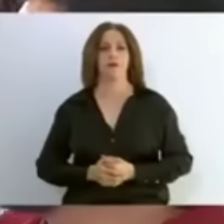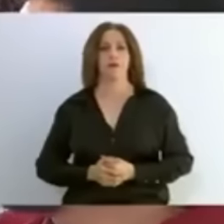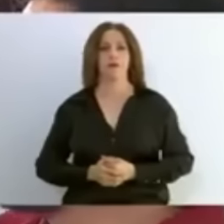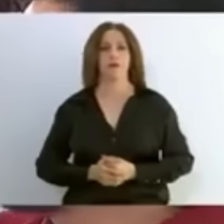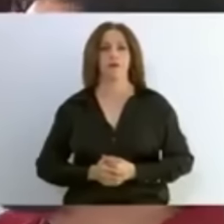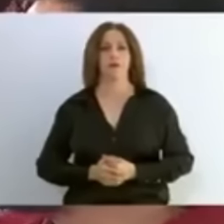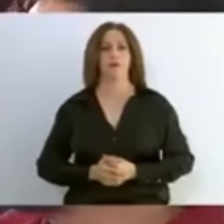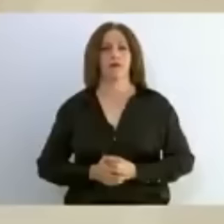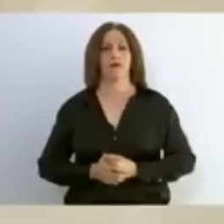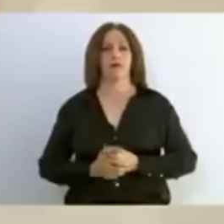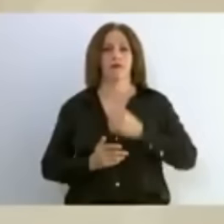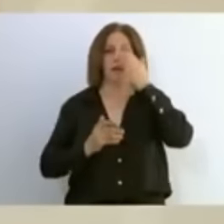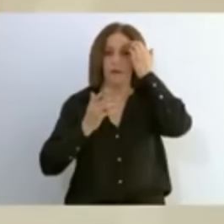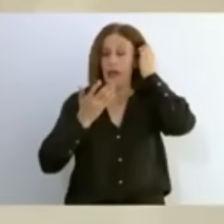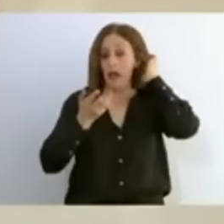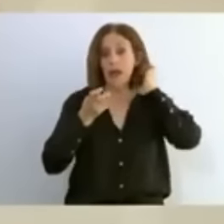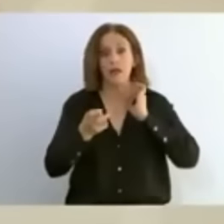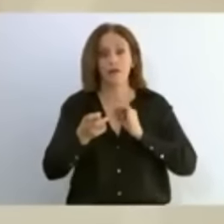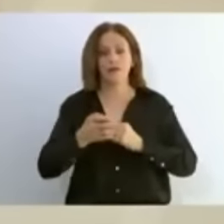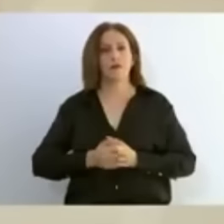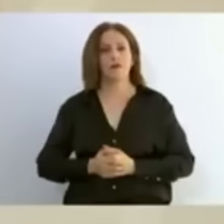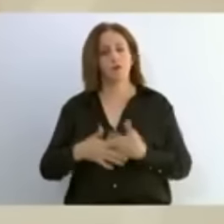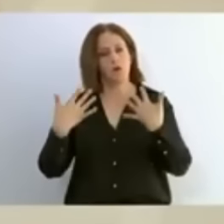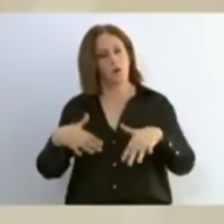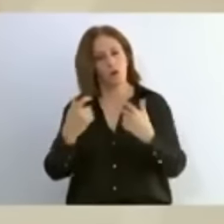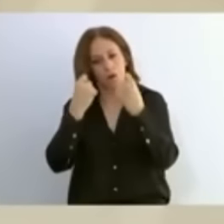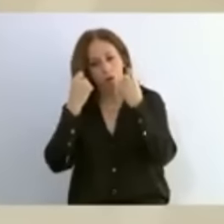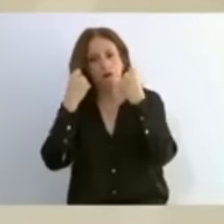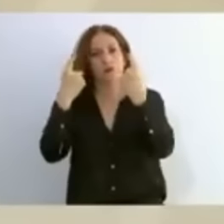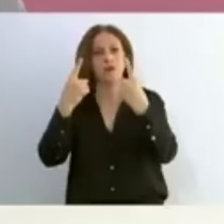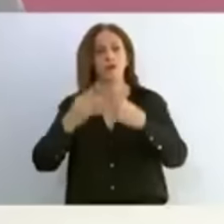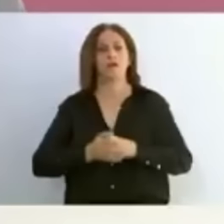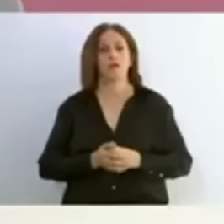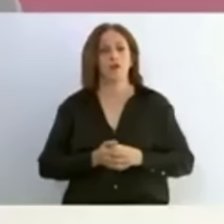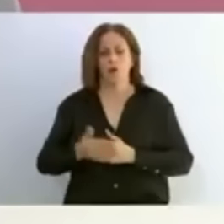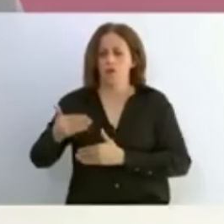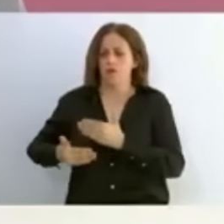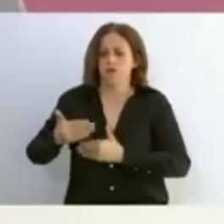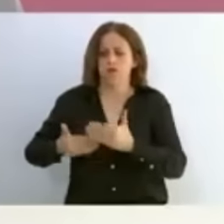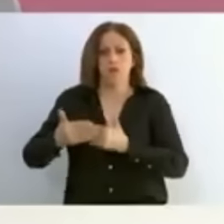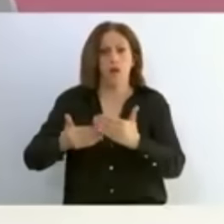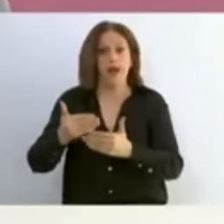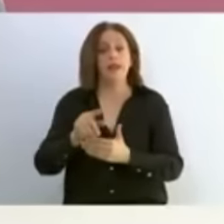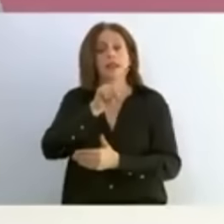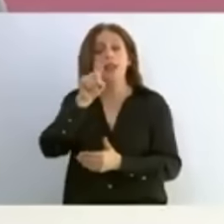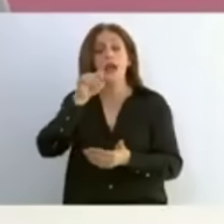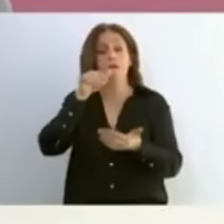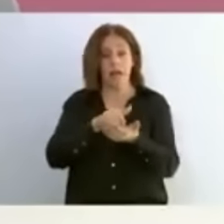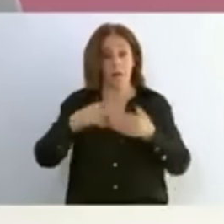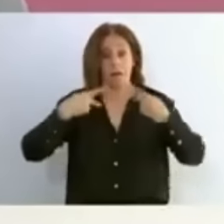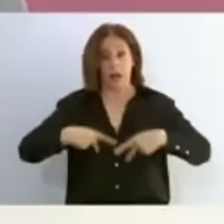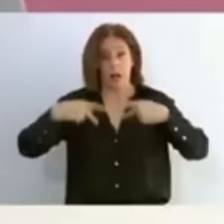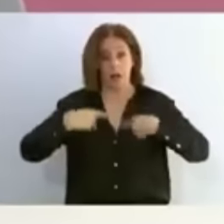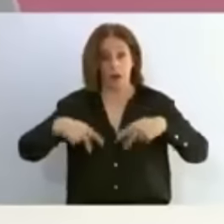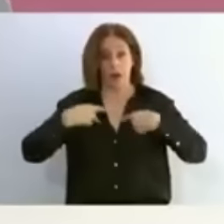Y lo más sorprendente de esto es que fue a un ritmo de 100 mil personas que abandonaron mes con